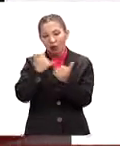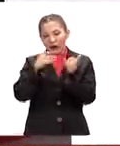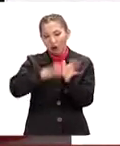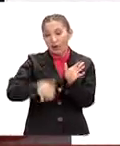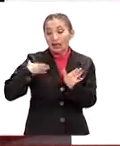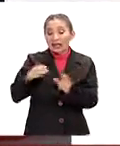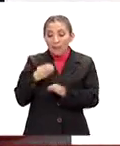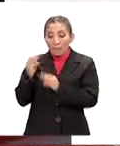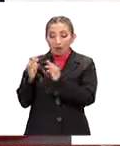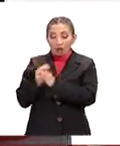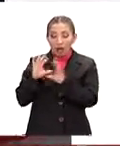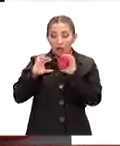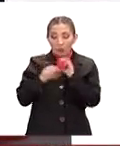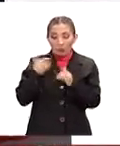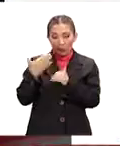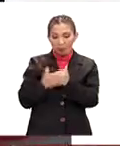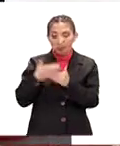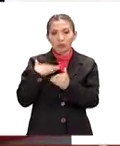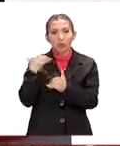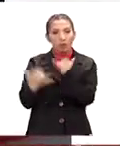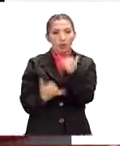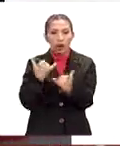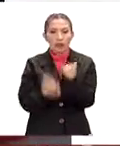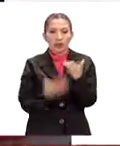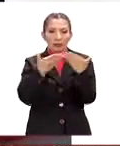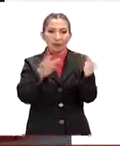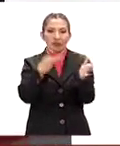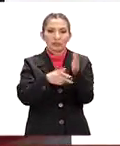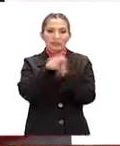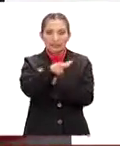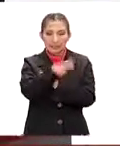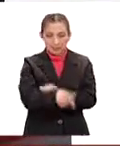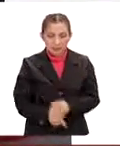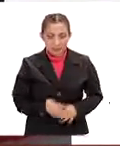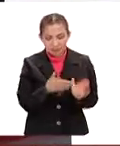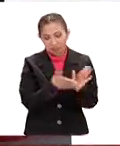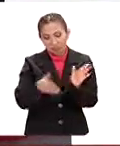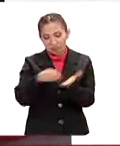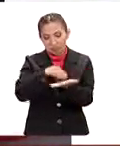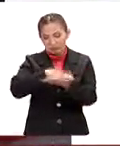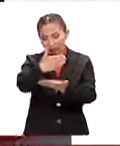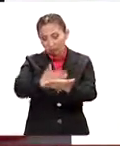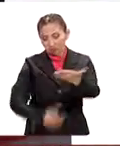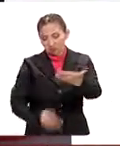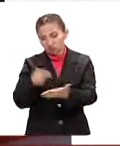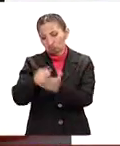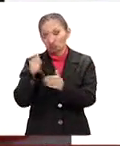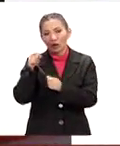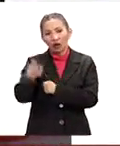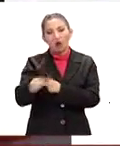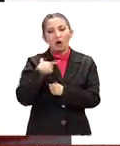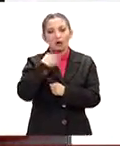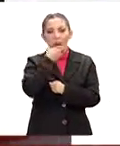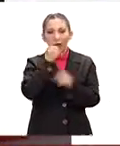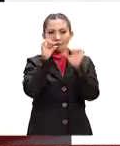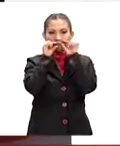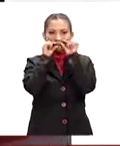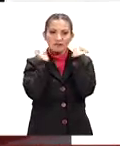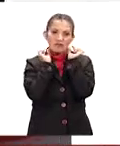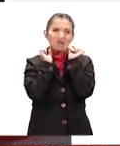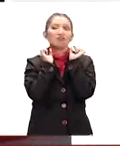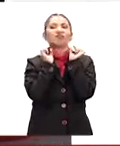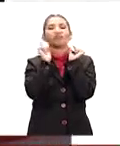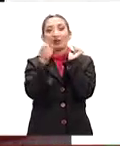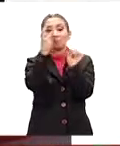Mundial de Clubes y el siguiente torneo de la apertura 2017. Así que ahí está esta situación con el bigotón, que ahora